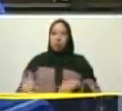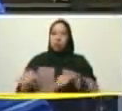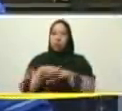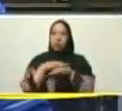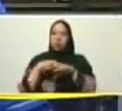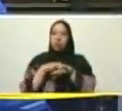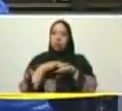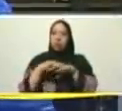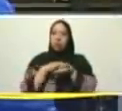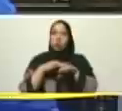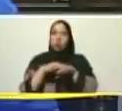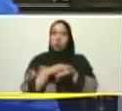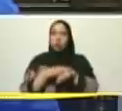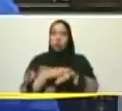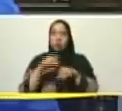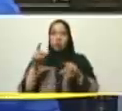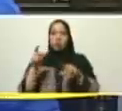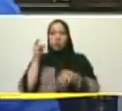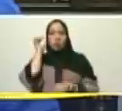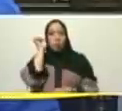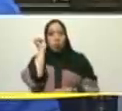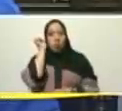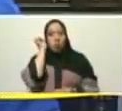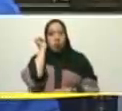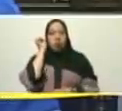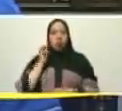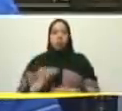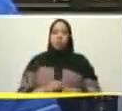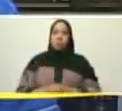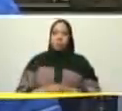Gabriela Jiménez